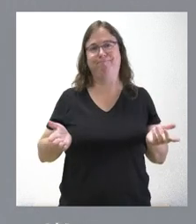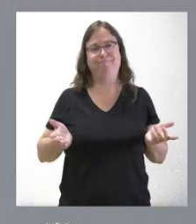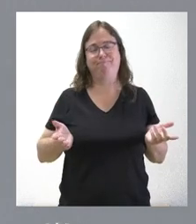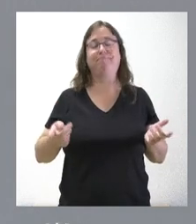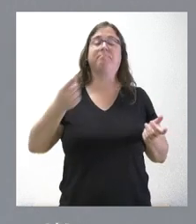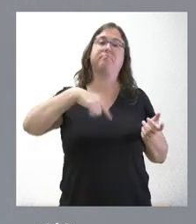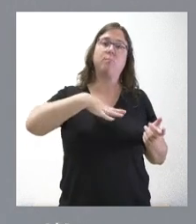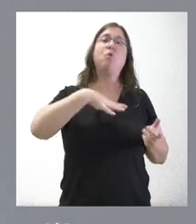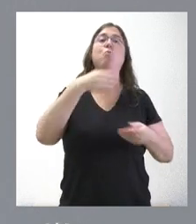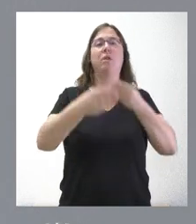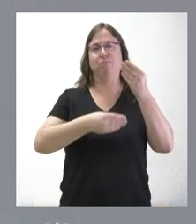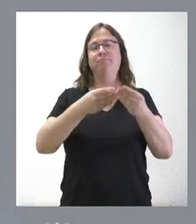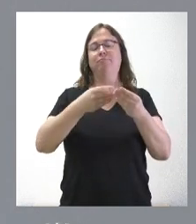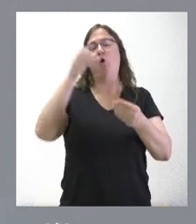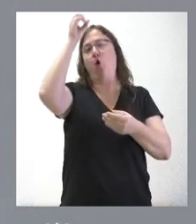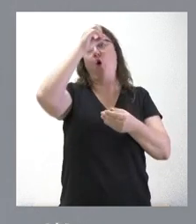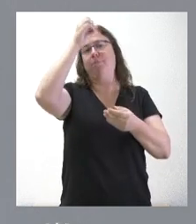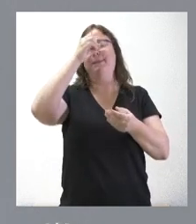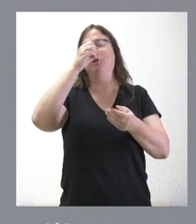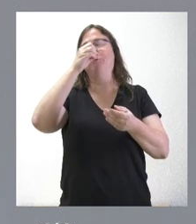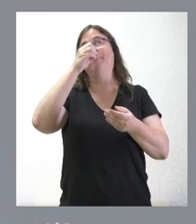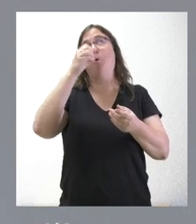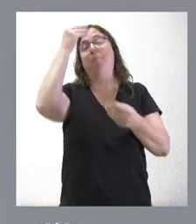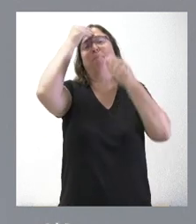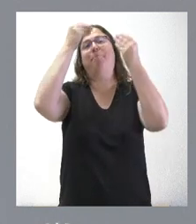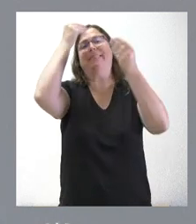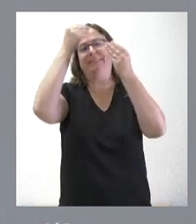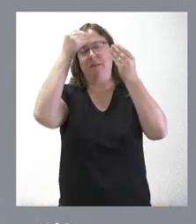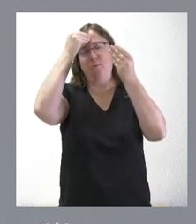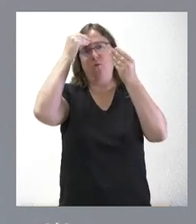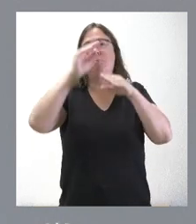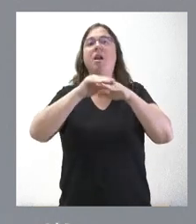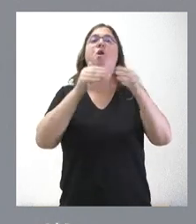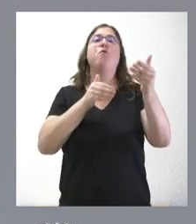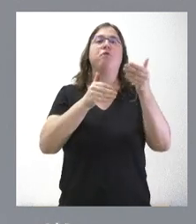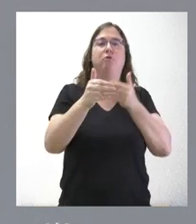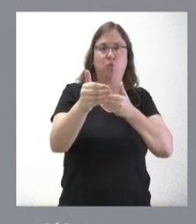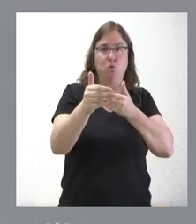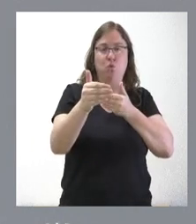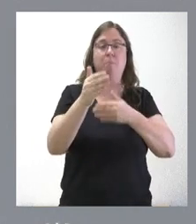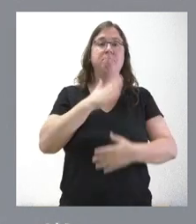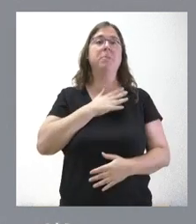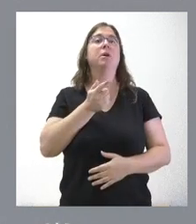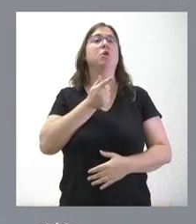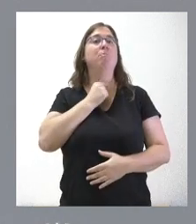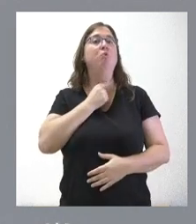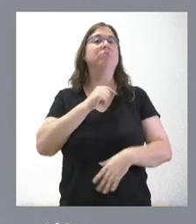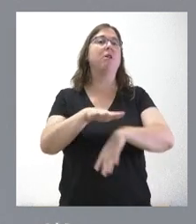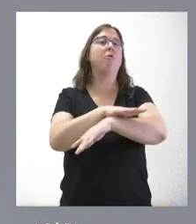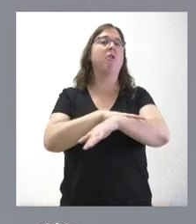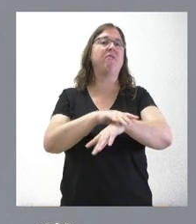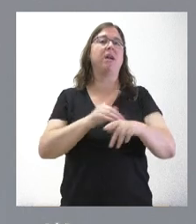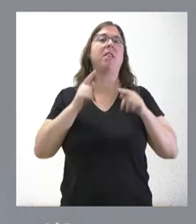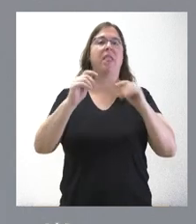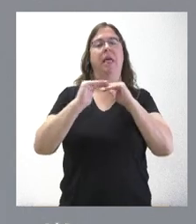hacer una consideración de lo que deseamos para el futuro. A nosotros nos gustaría un Gobierno que diera estabilidad,